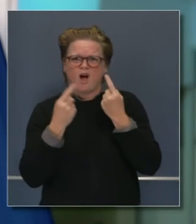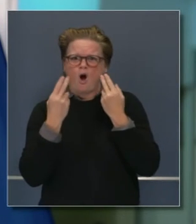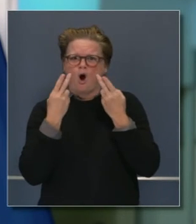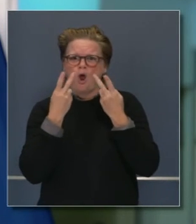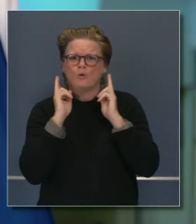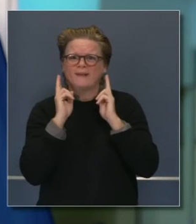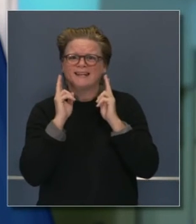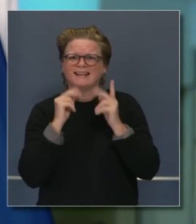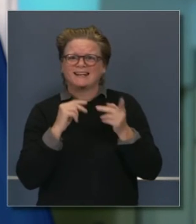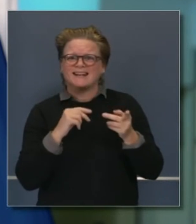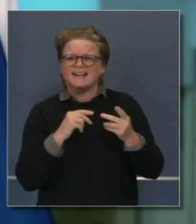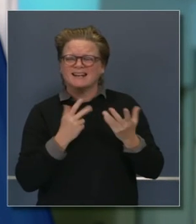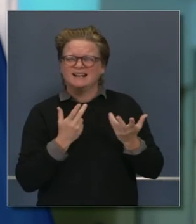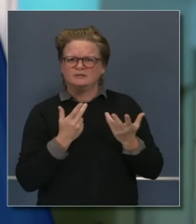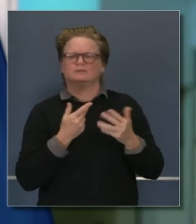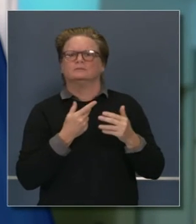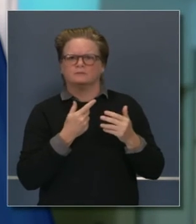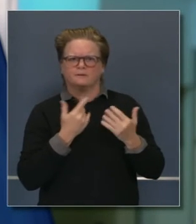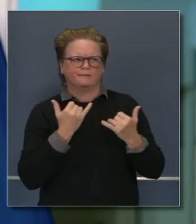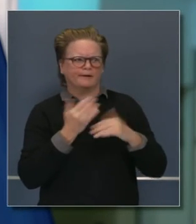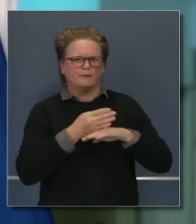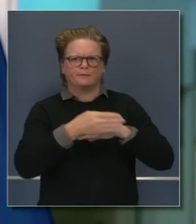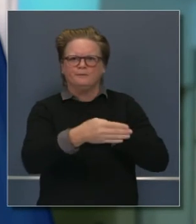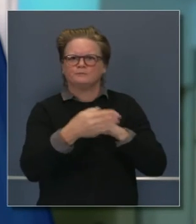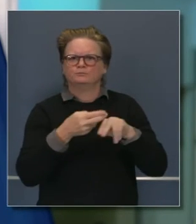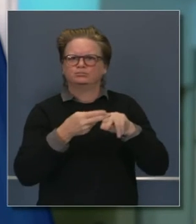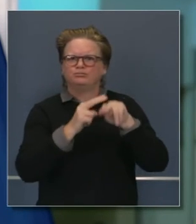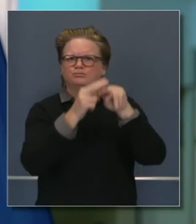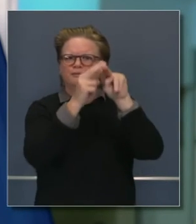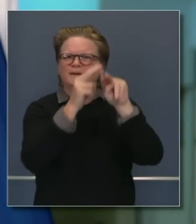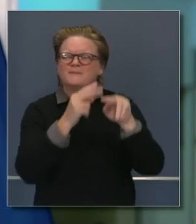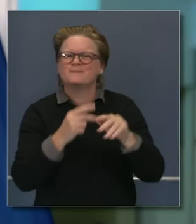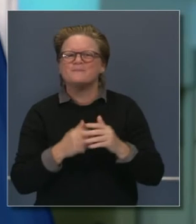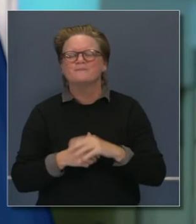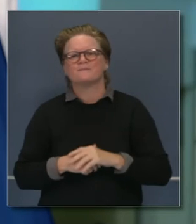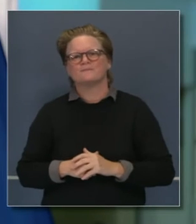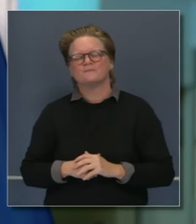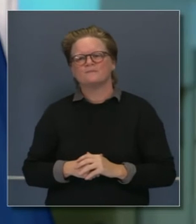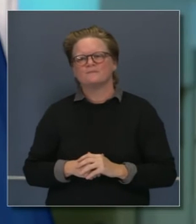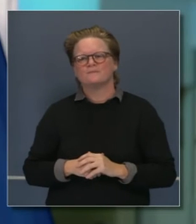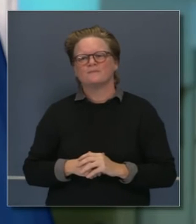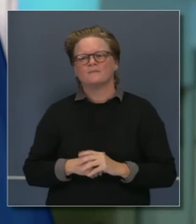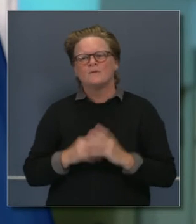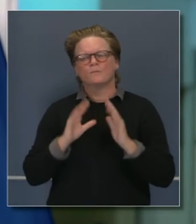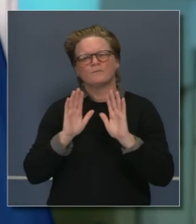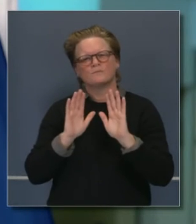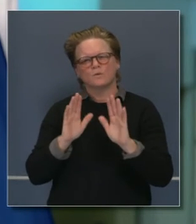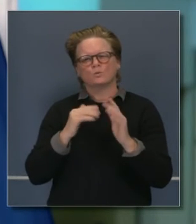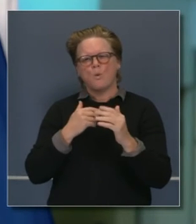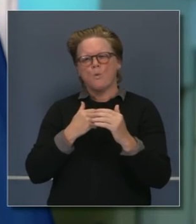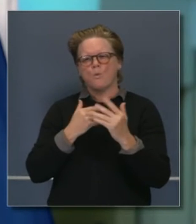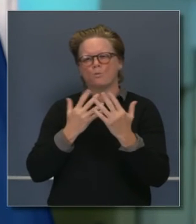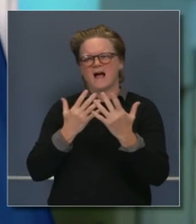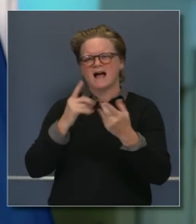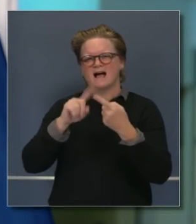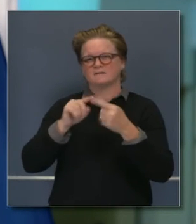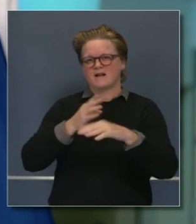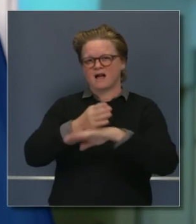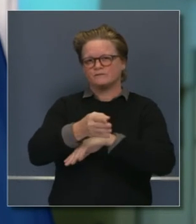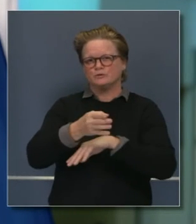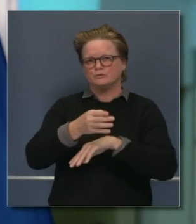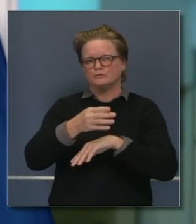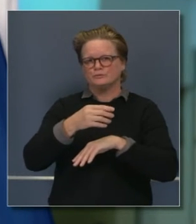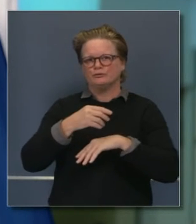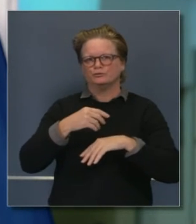por eso decidí concentrarme en eso, sobre todo. Y después hablaremos de esa decisión importante